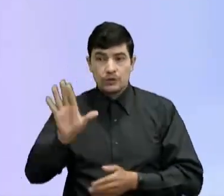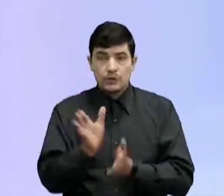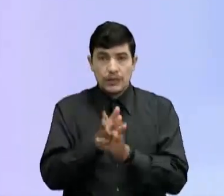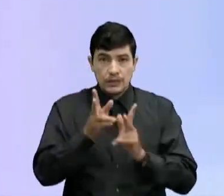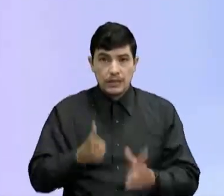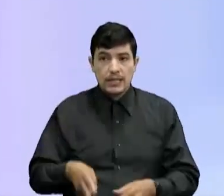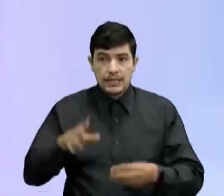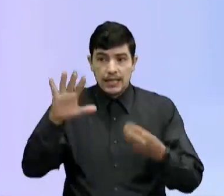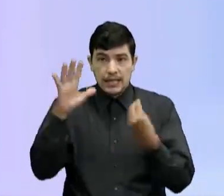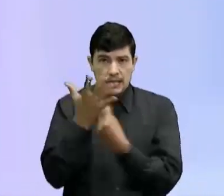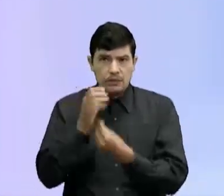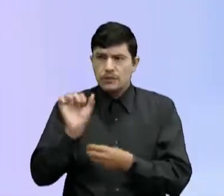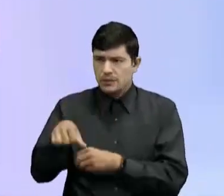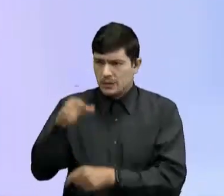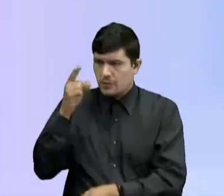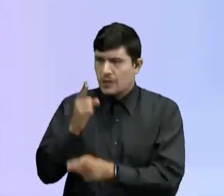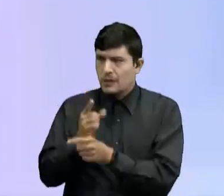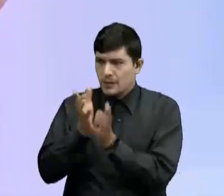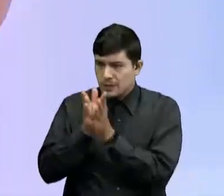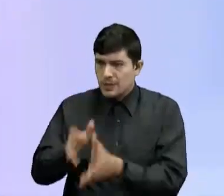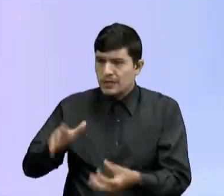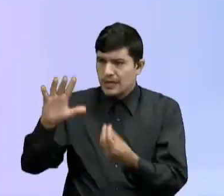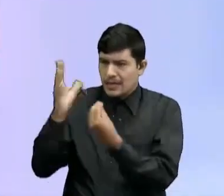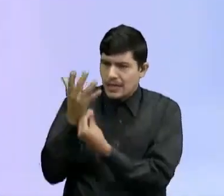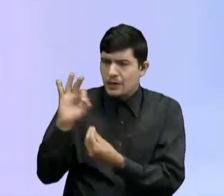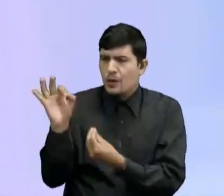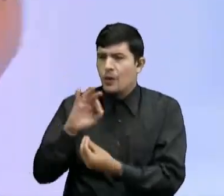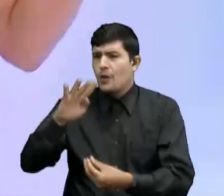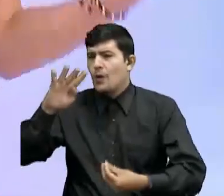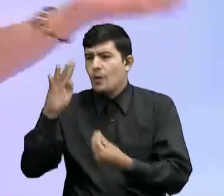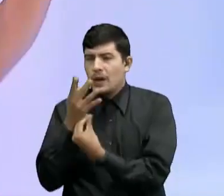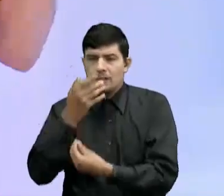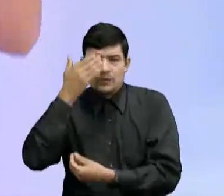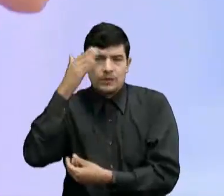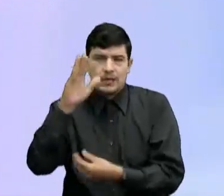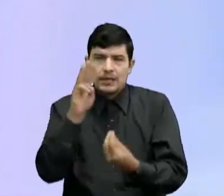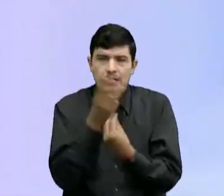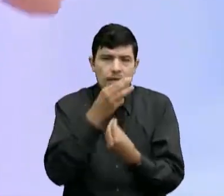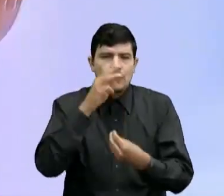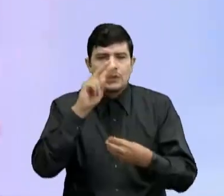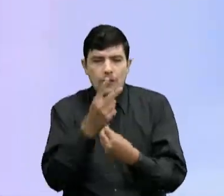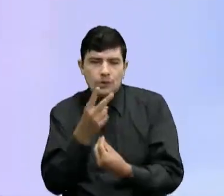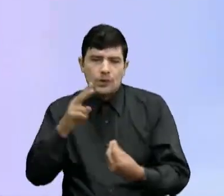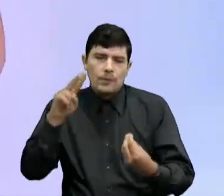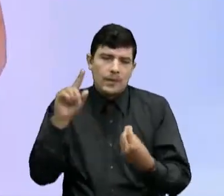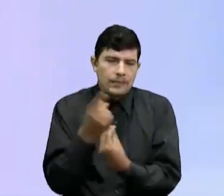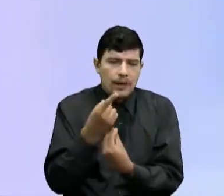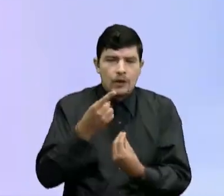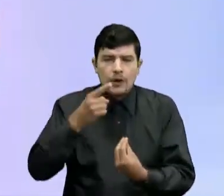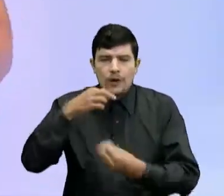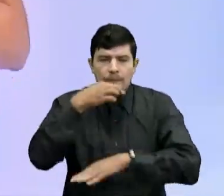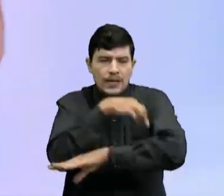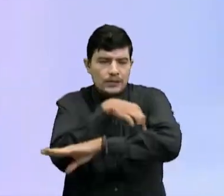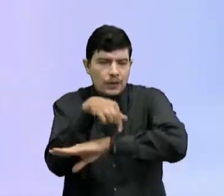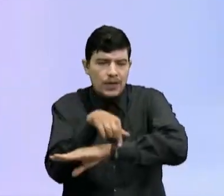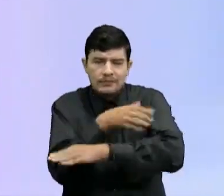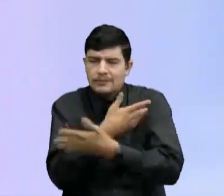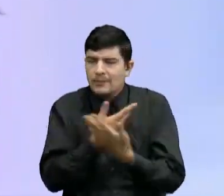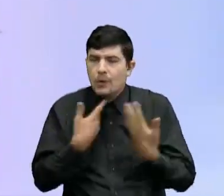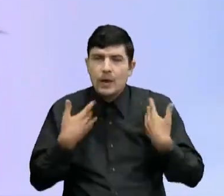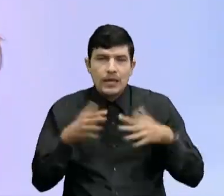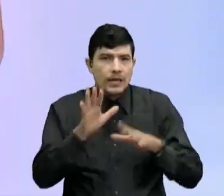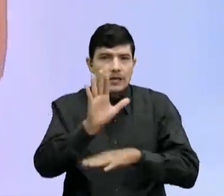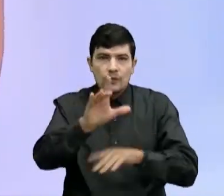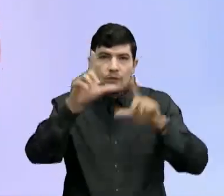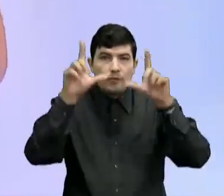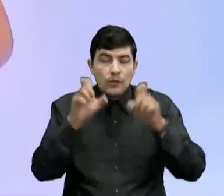bueno Si son niños de quinto De cuarto No sé De tercero Segundo Primero O preescolar El grado que sea Se van a tomar